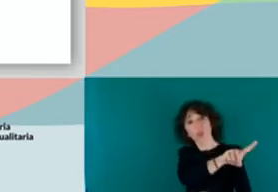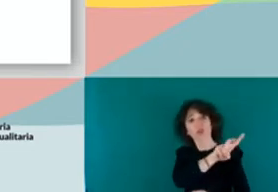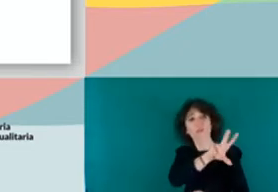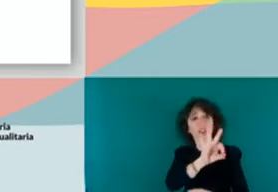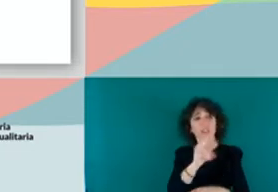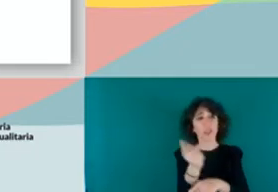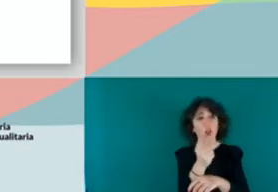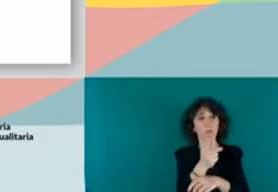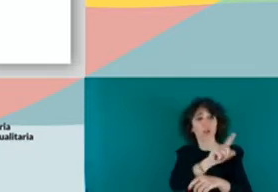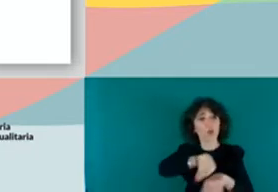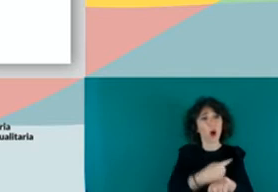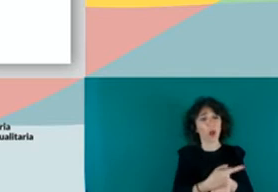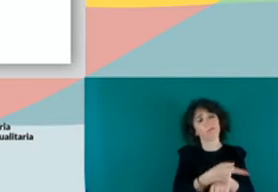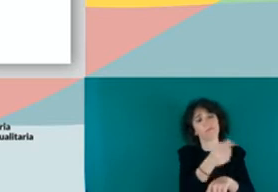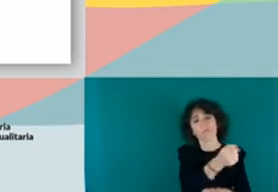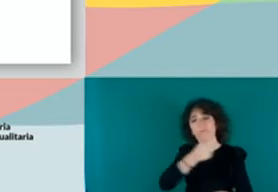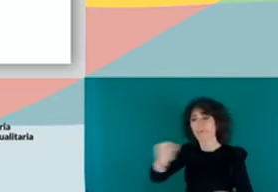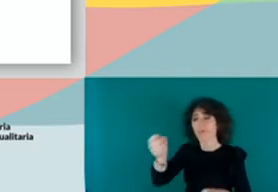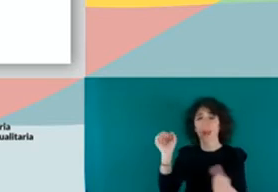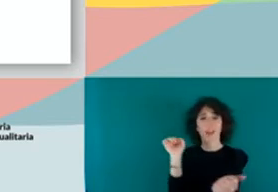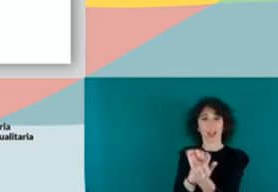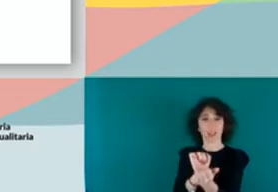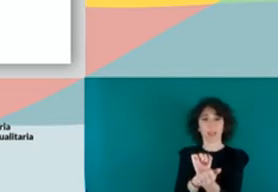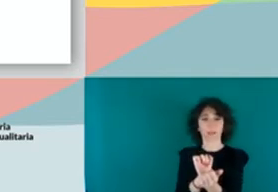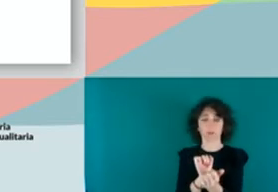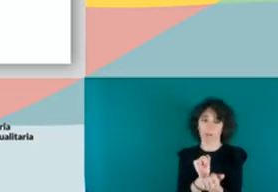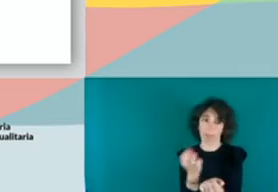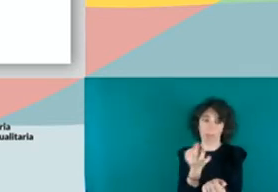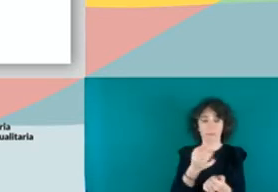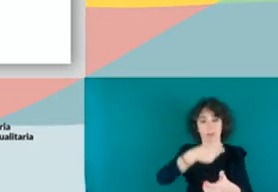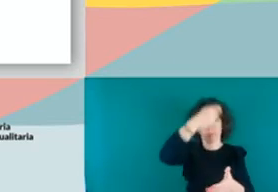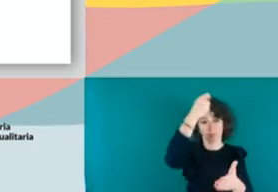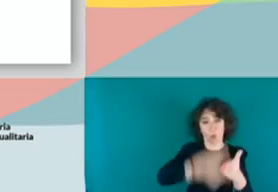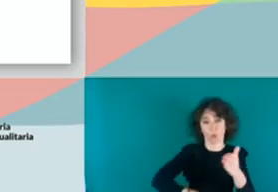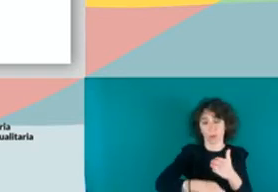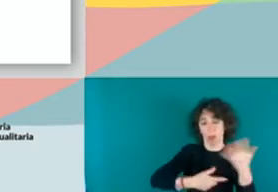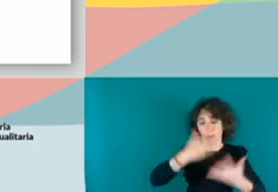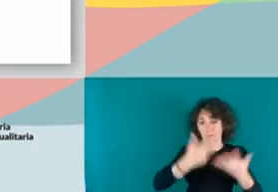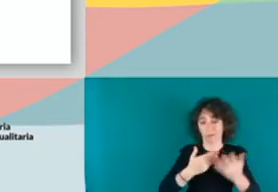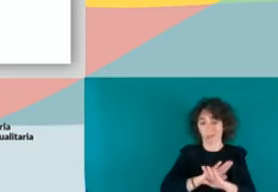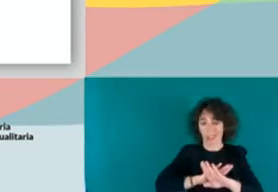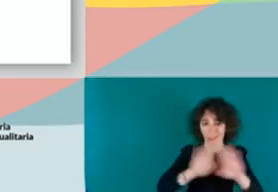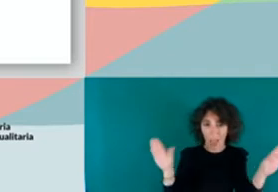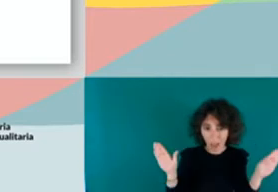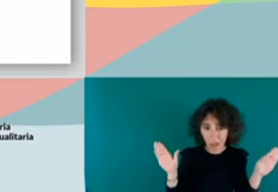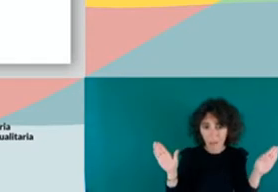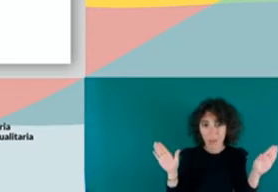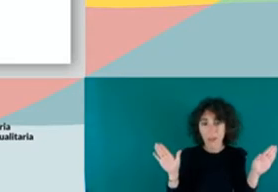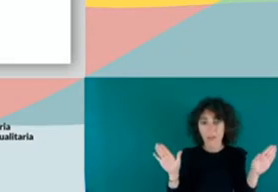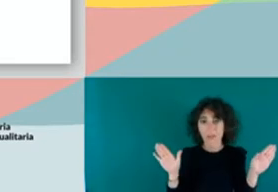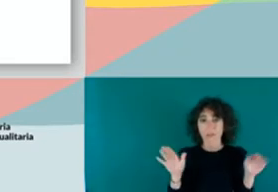vamos, te vamos a llevar a la cárcel, en vez de una sanción administrativa, que es lo que corresponde. Bueno, esto que me saltó.